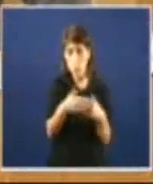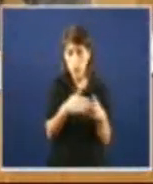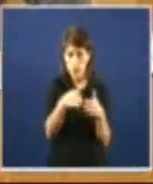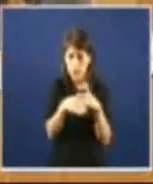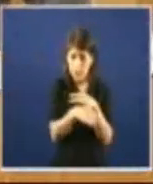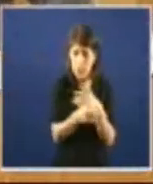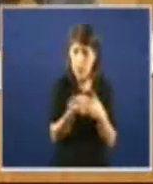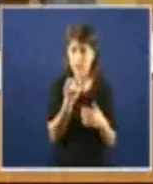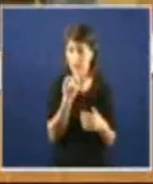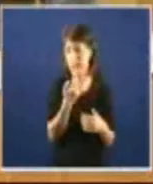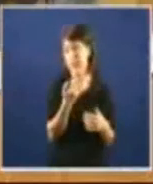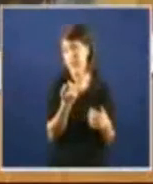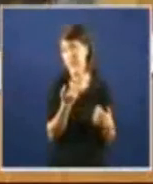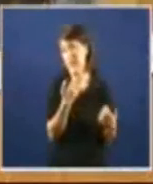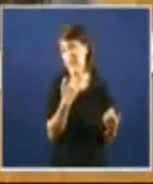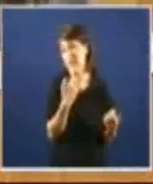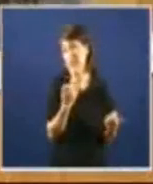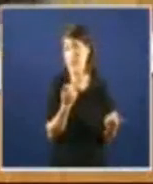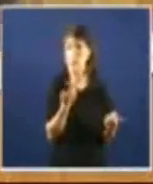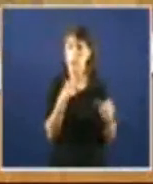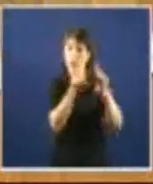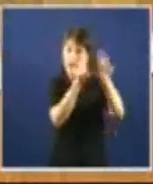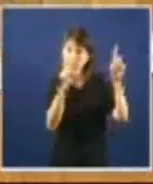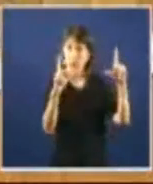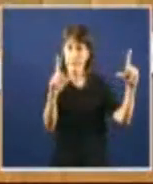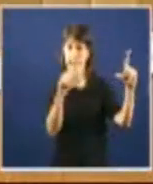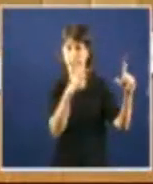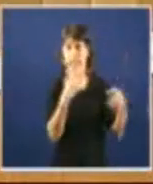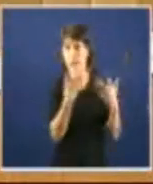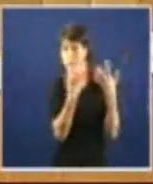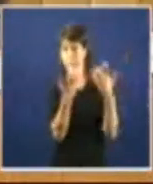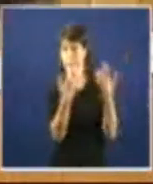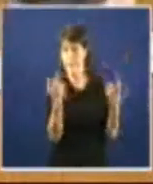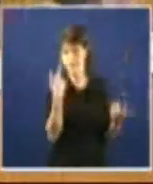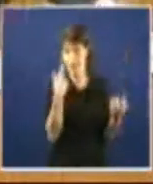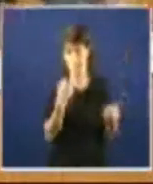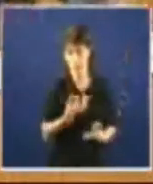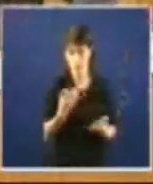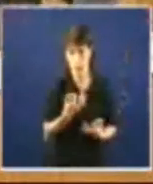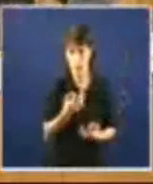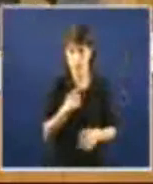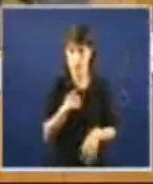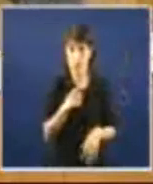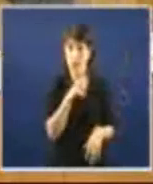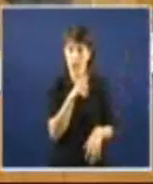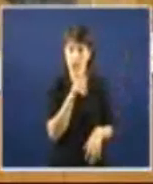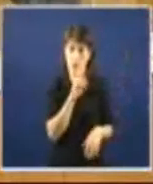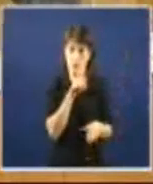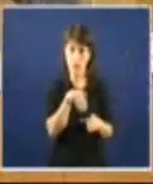que conforme ao Dante un leteiro fai a famosa advertencia las fiat ou en esperanza